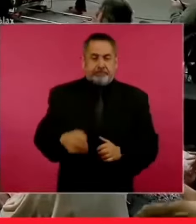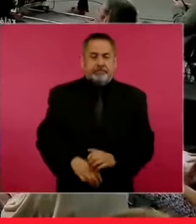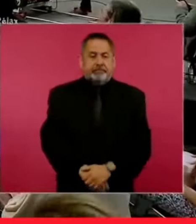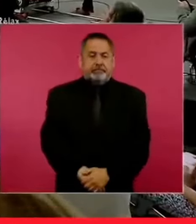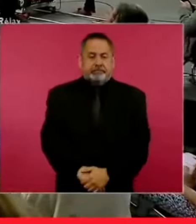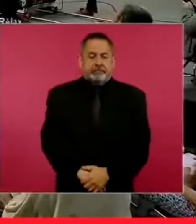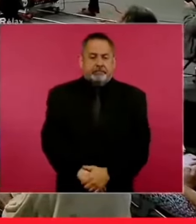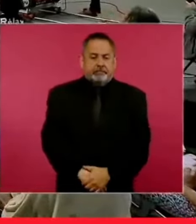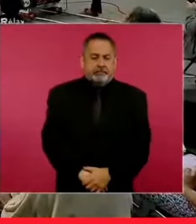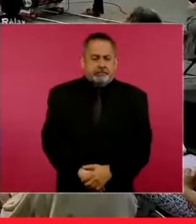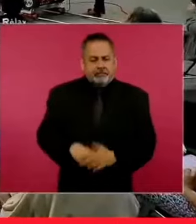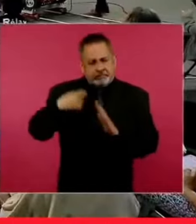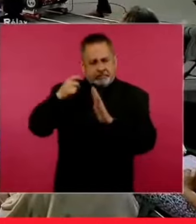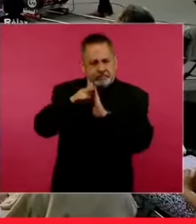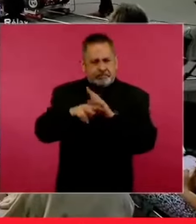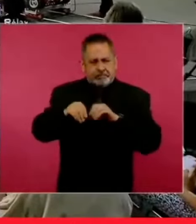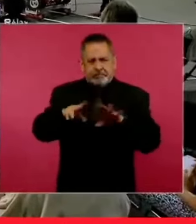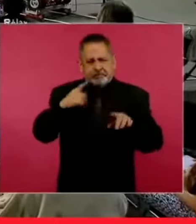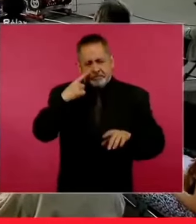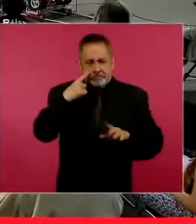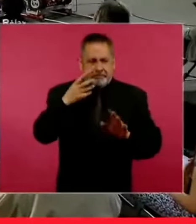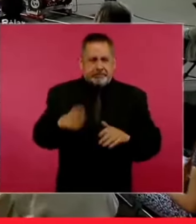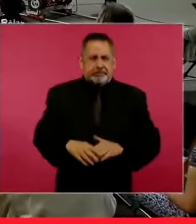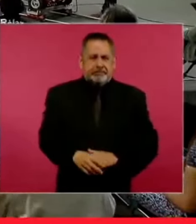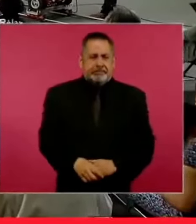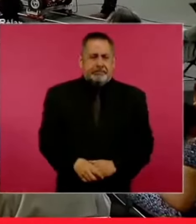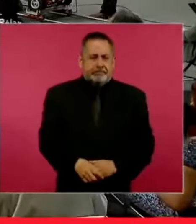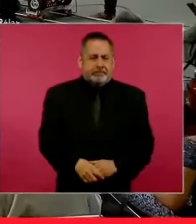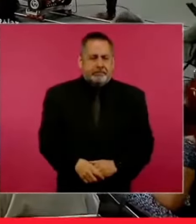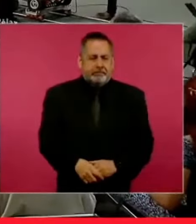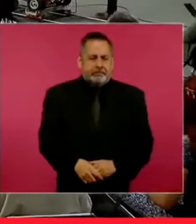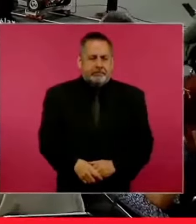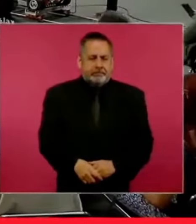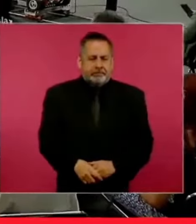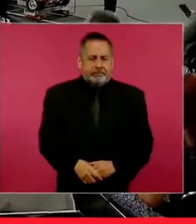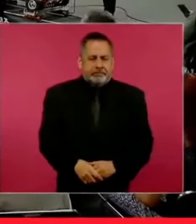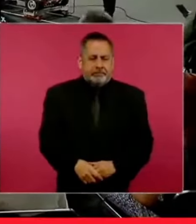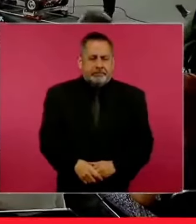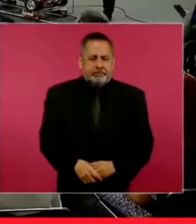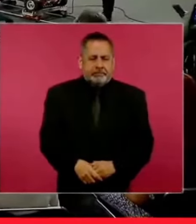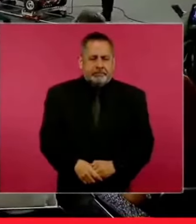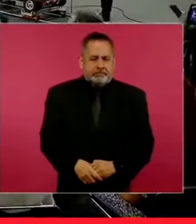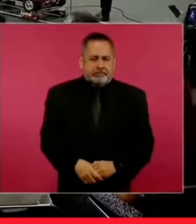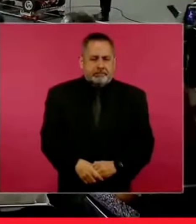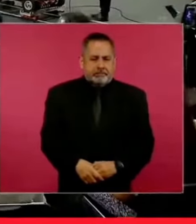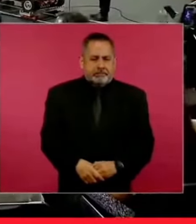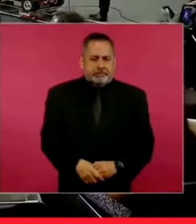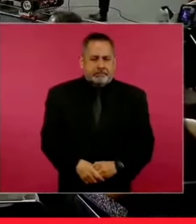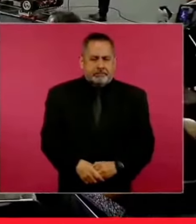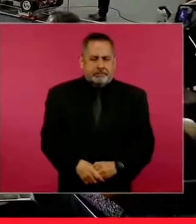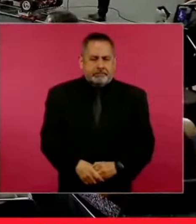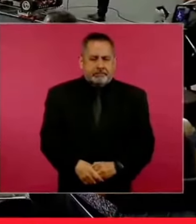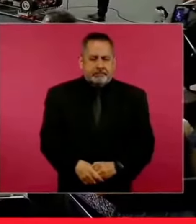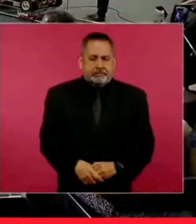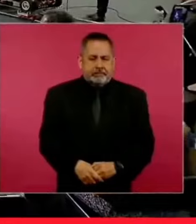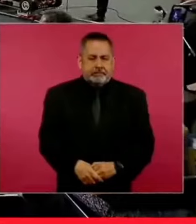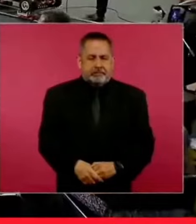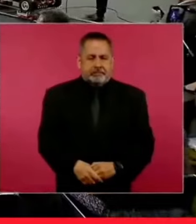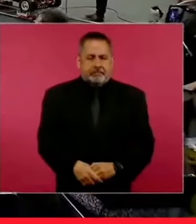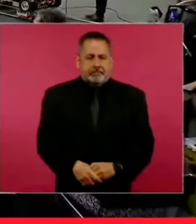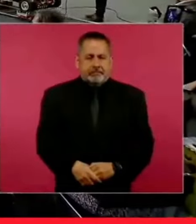Oye, ¿y el video también? El video es muy bueno. El video es muy